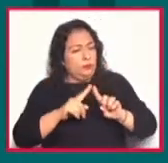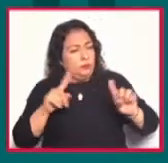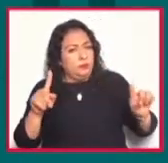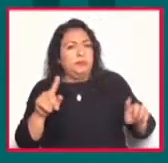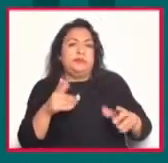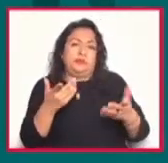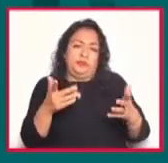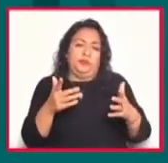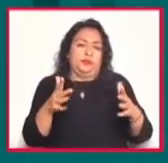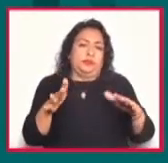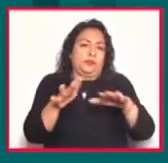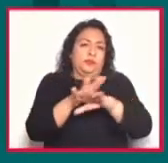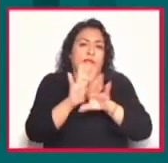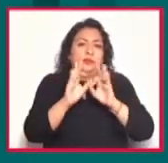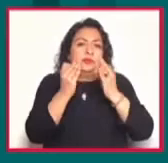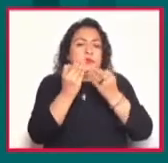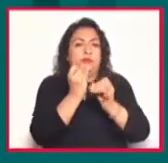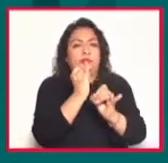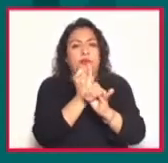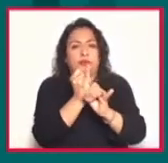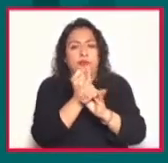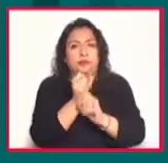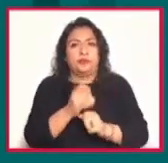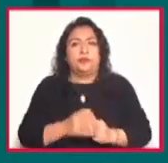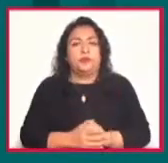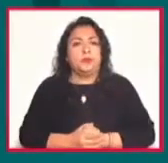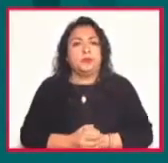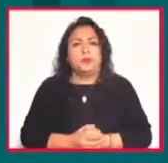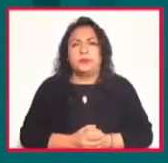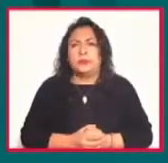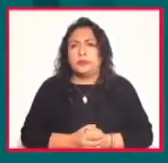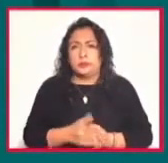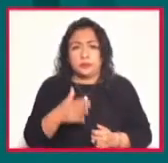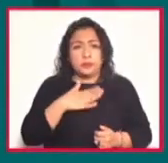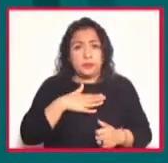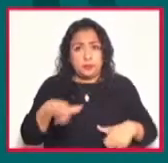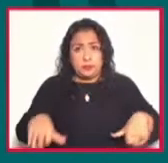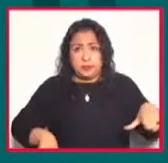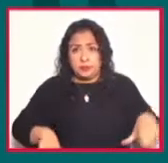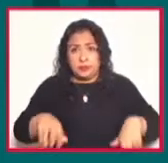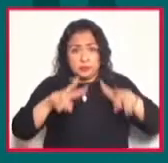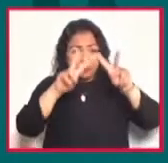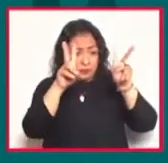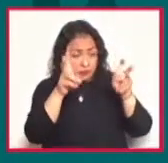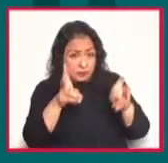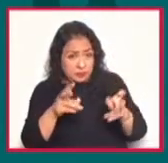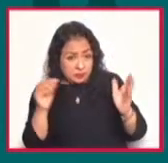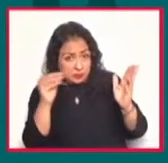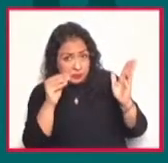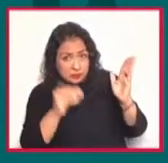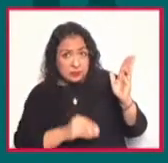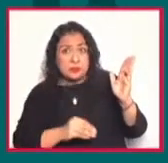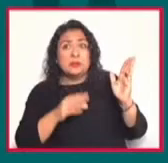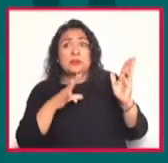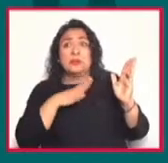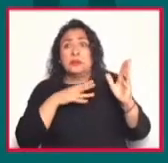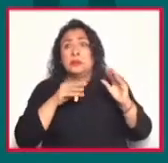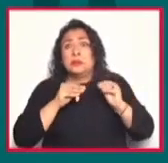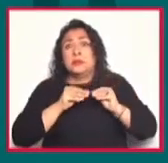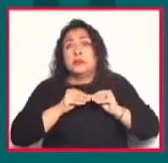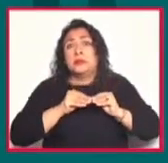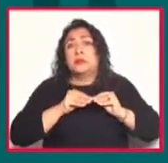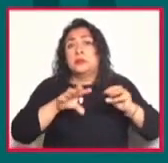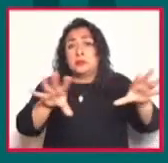tratado de una edición virtual. Nuestras actividades y contenidos habrán llegado a